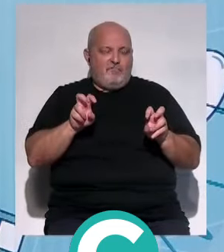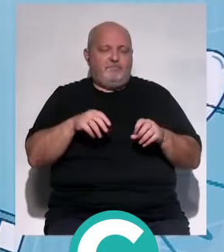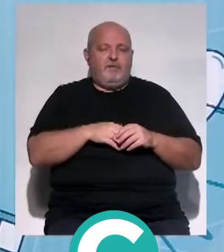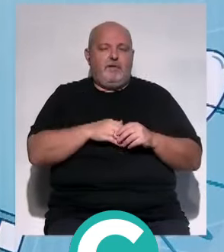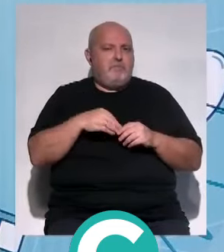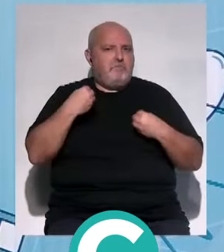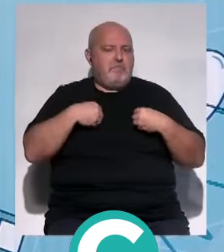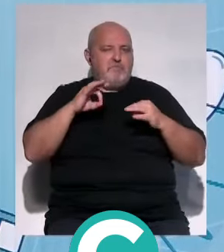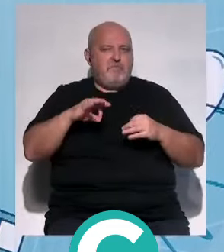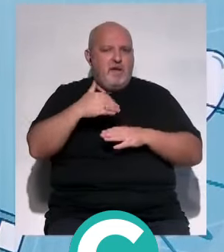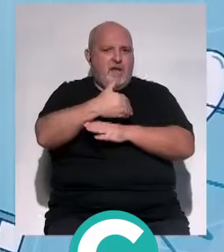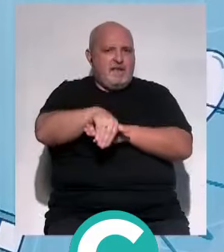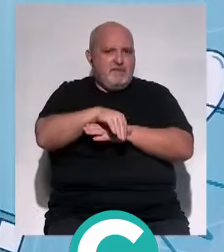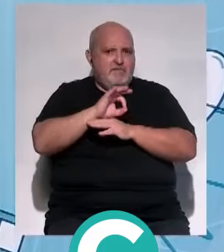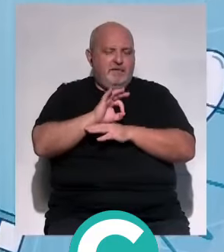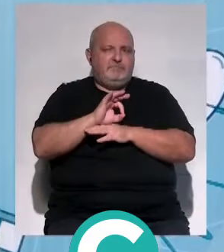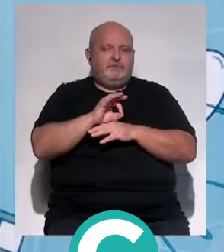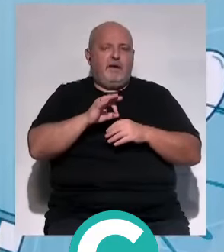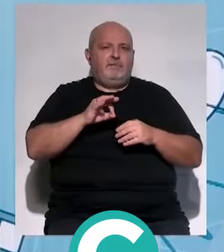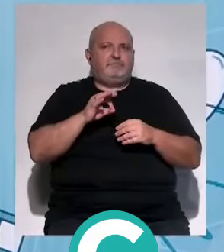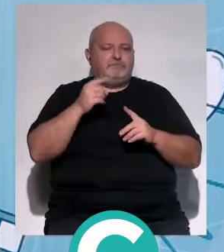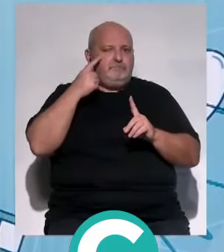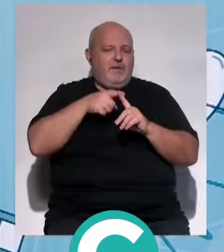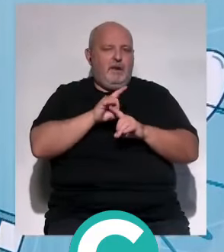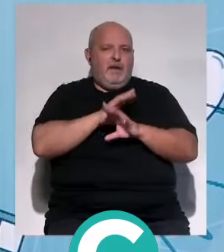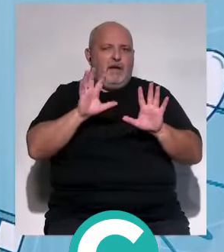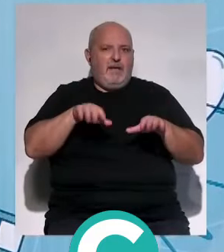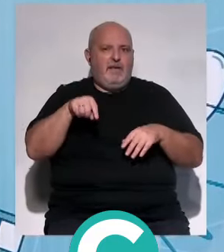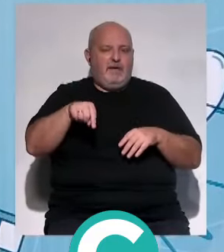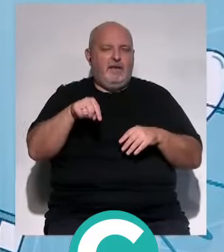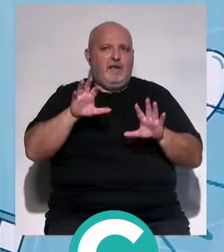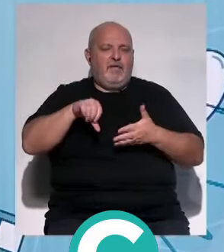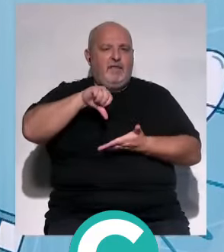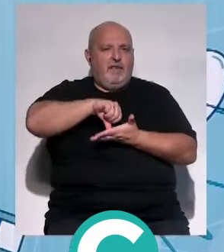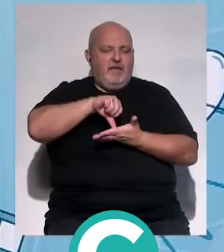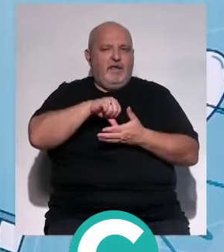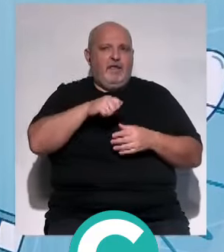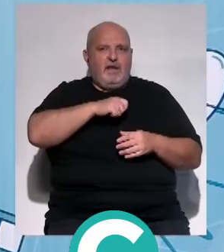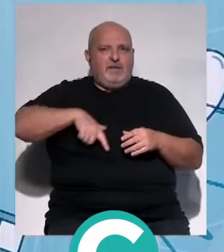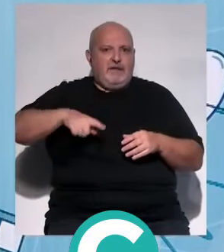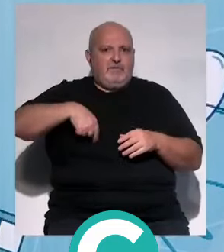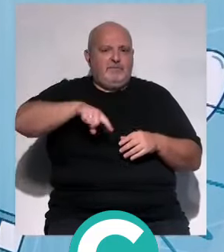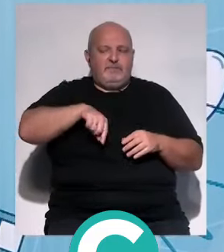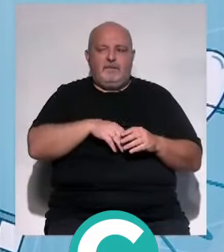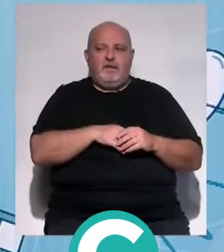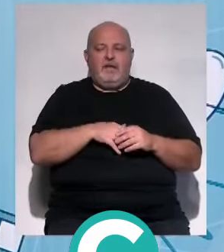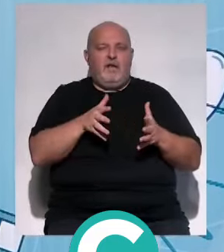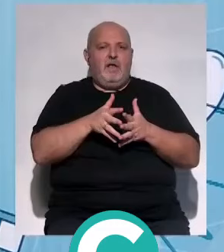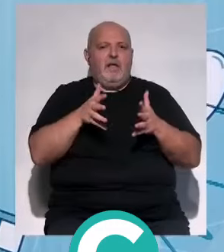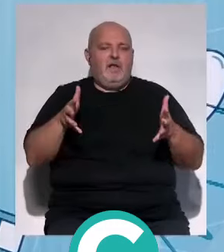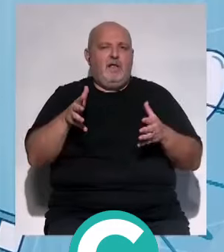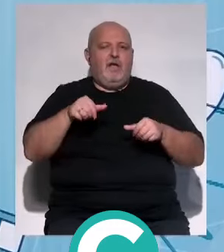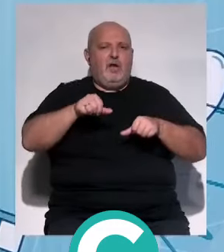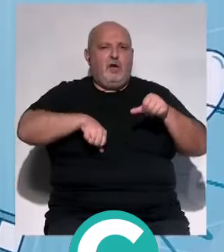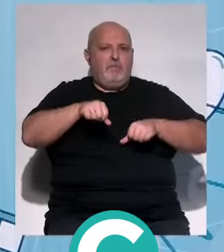en la misma ubicación, siendo una apuesta decidida por Cádiz, por Cádiz Centro, por sus gaditanos, con una ampliación de